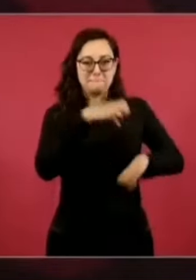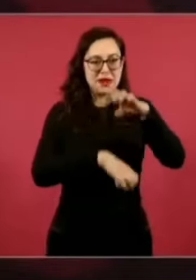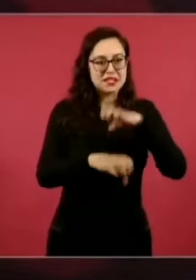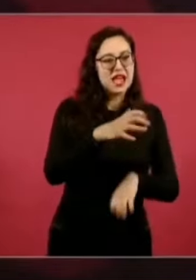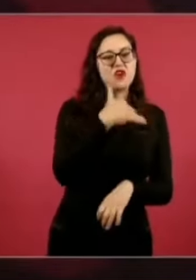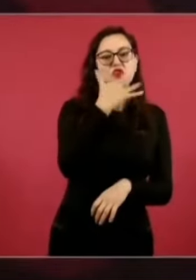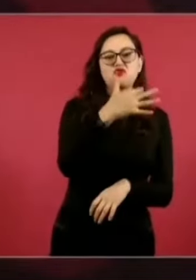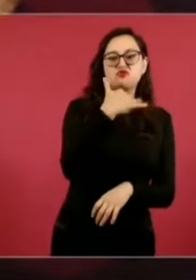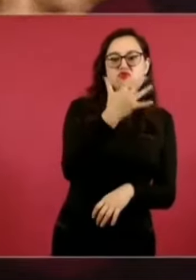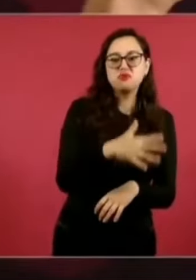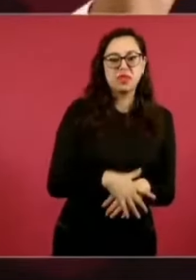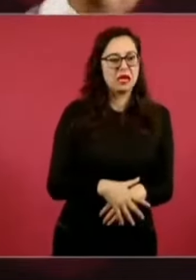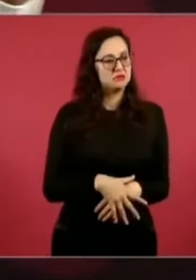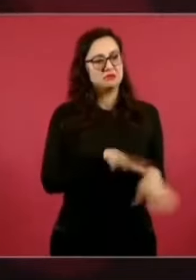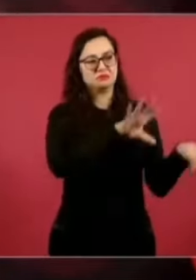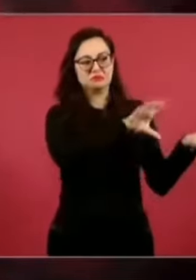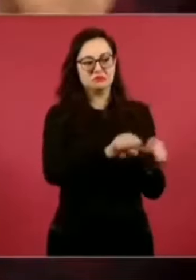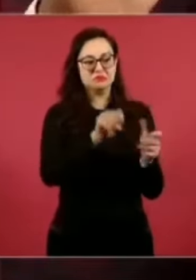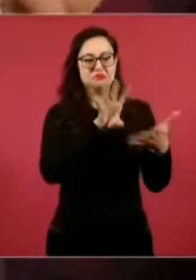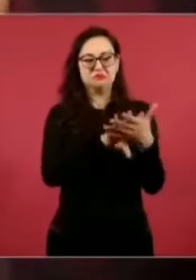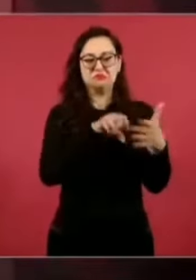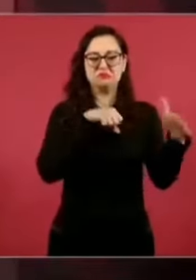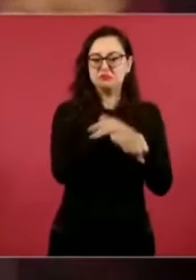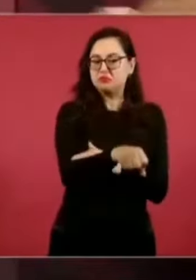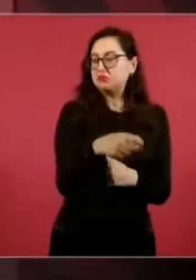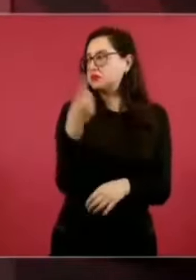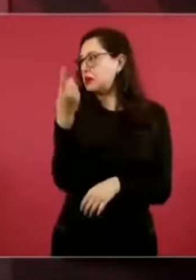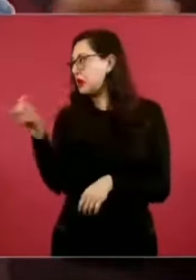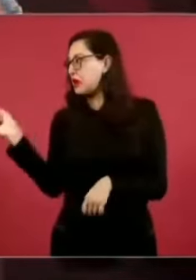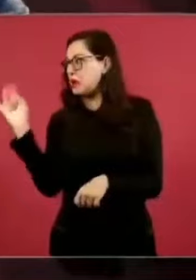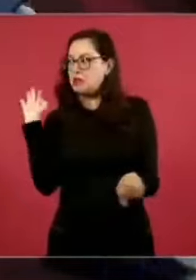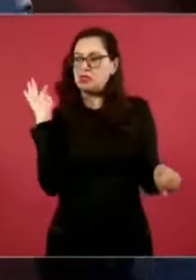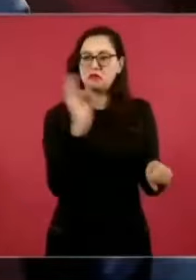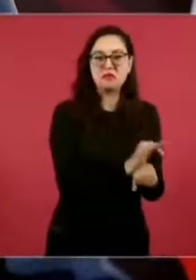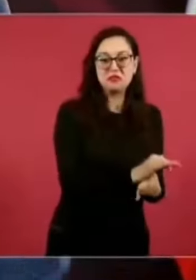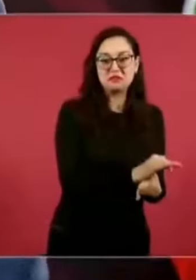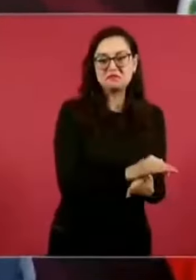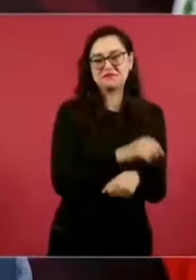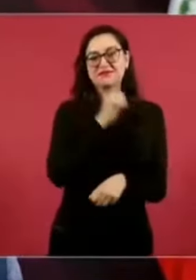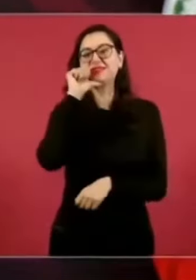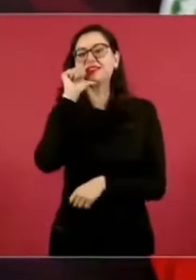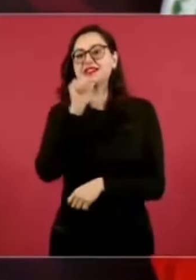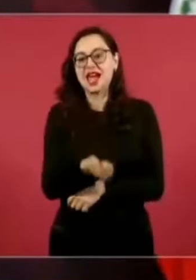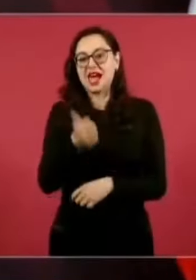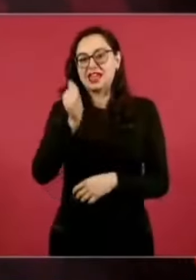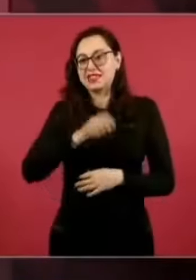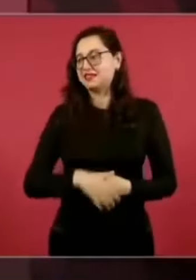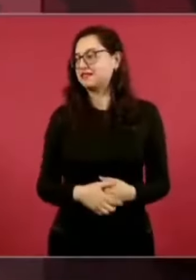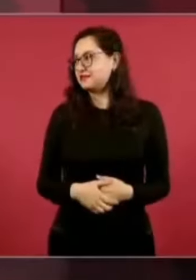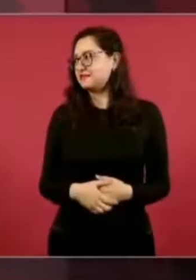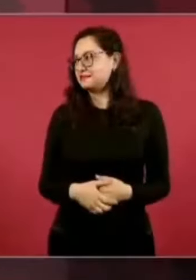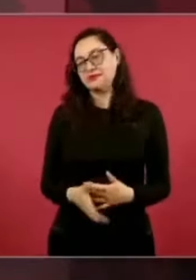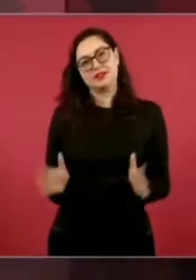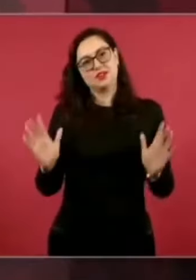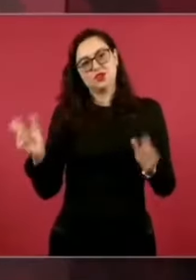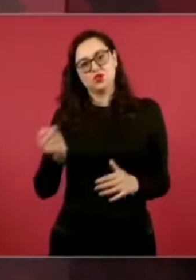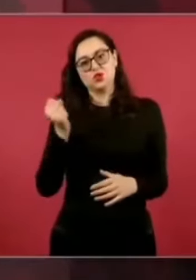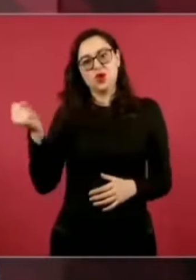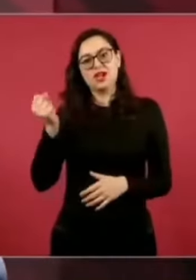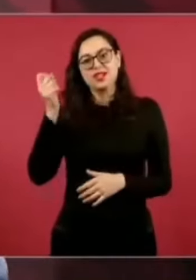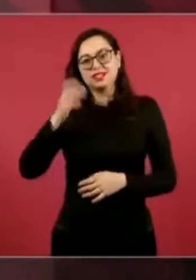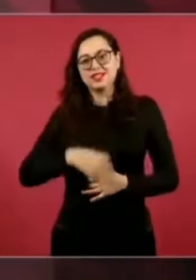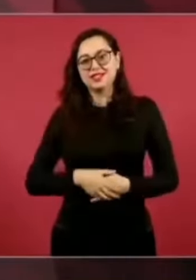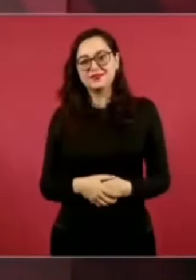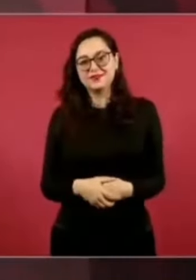La única cosa que me preocupa es que tienen ahí un expediente guardado